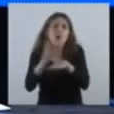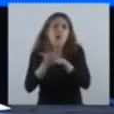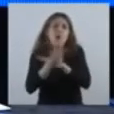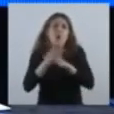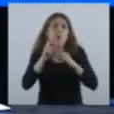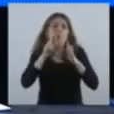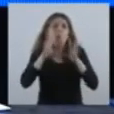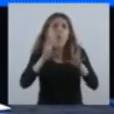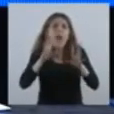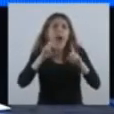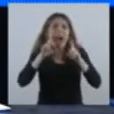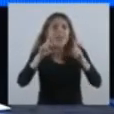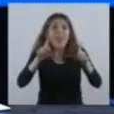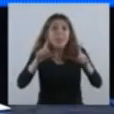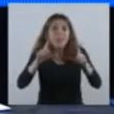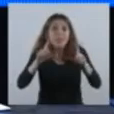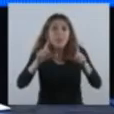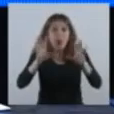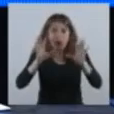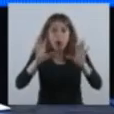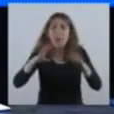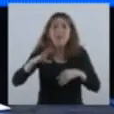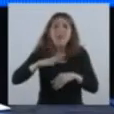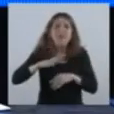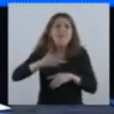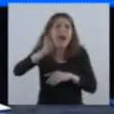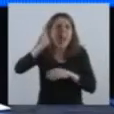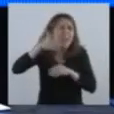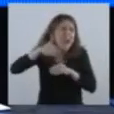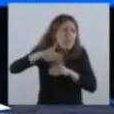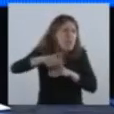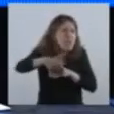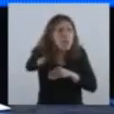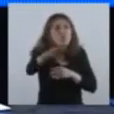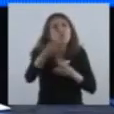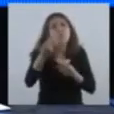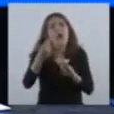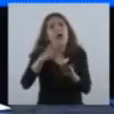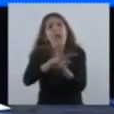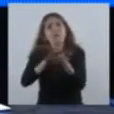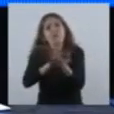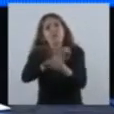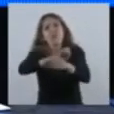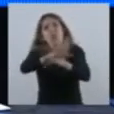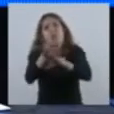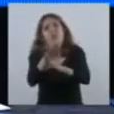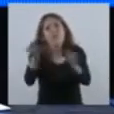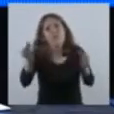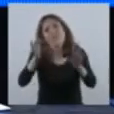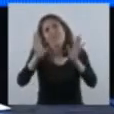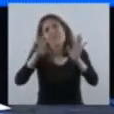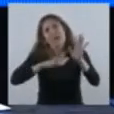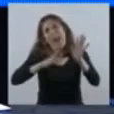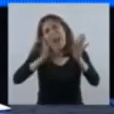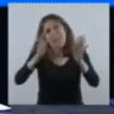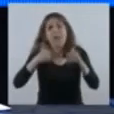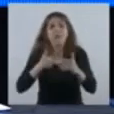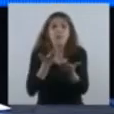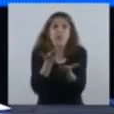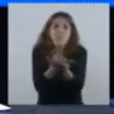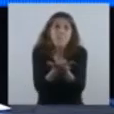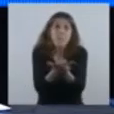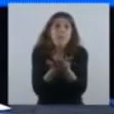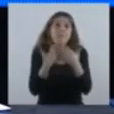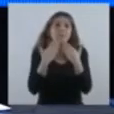prudencia. Lejos estamos de haber resuelto este tema. Yo le pido a todos los... Yo le